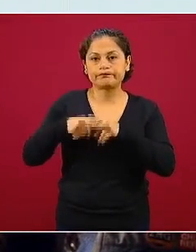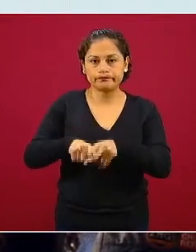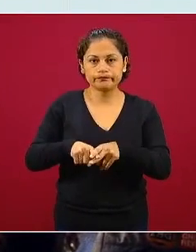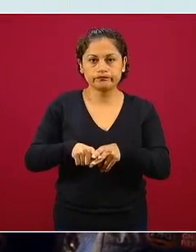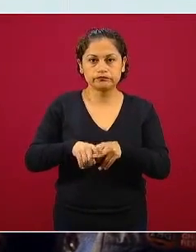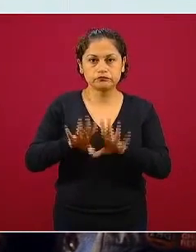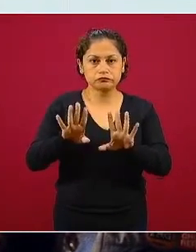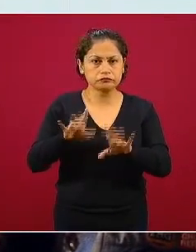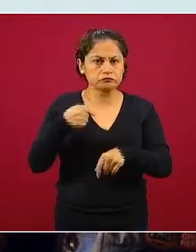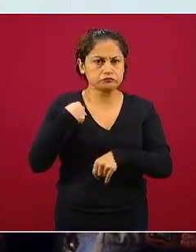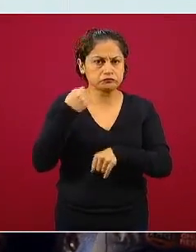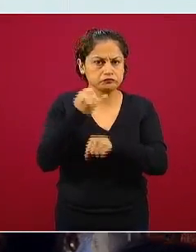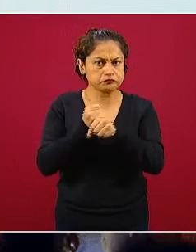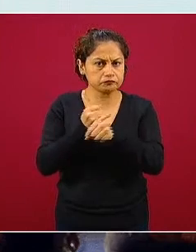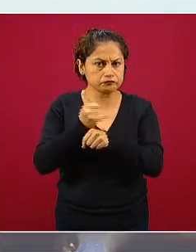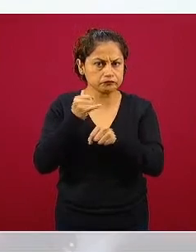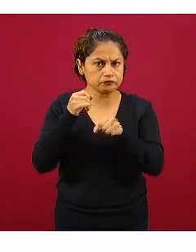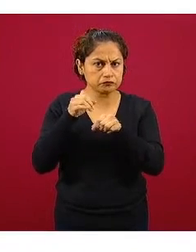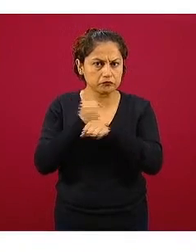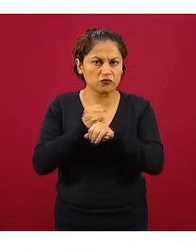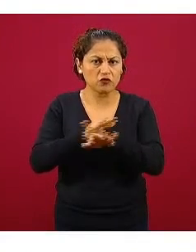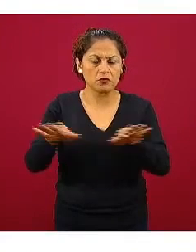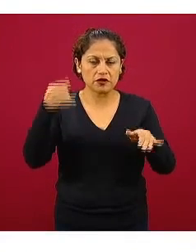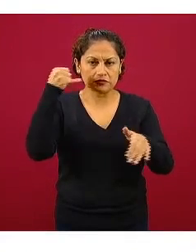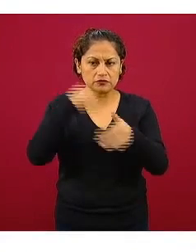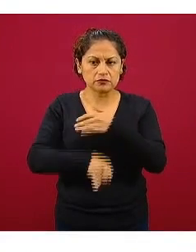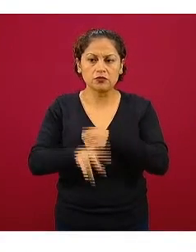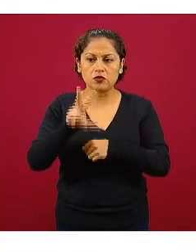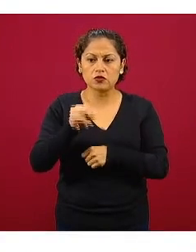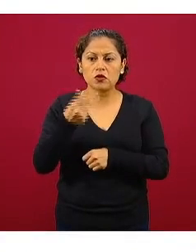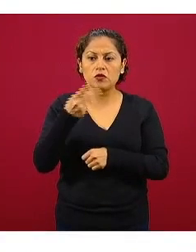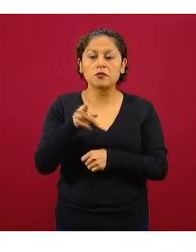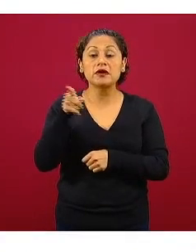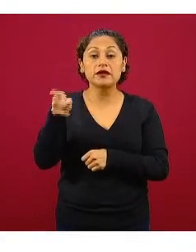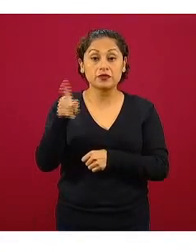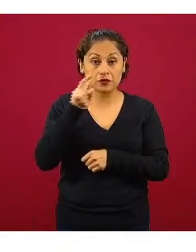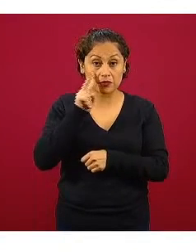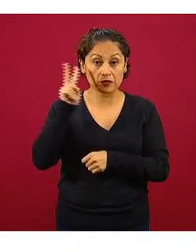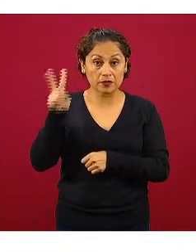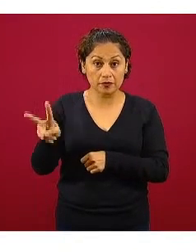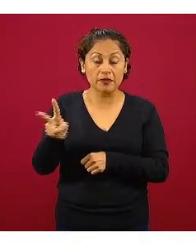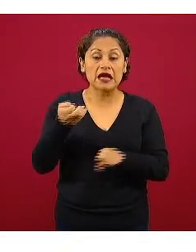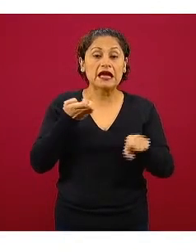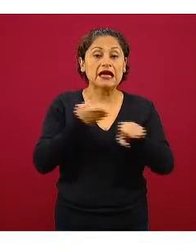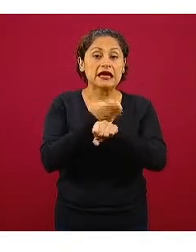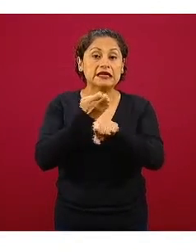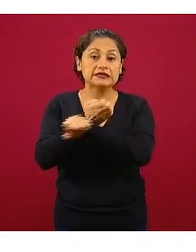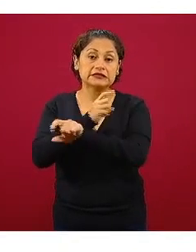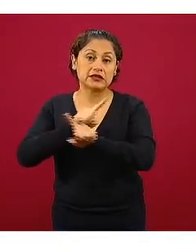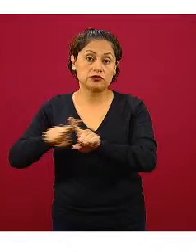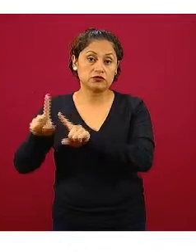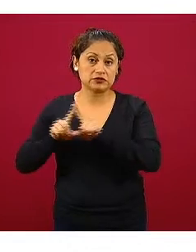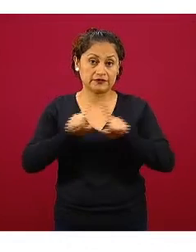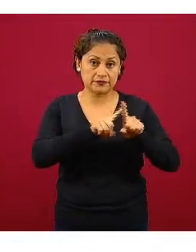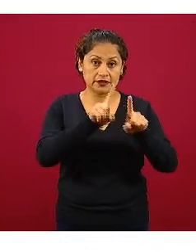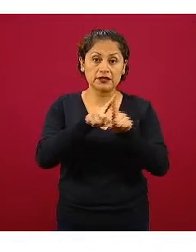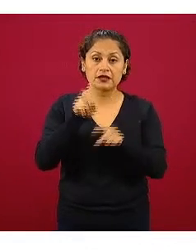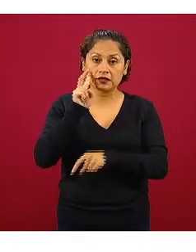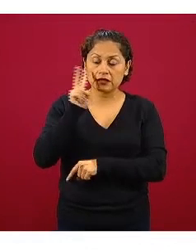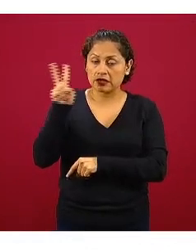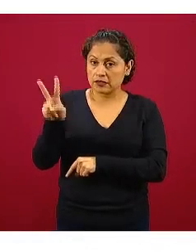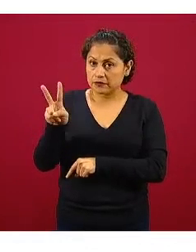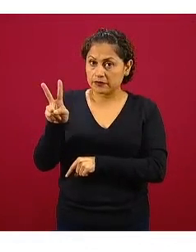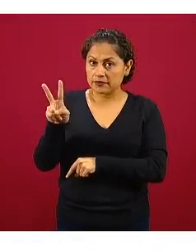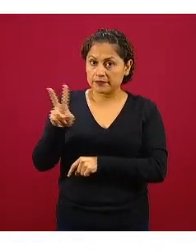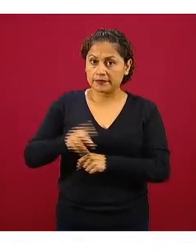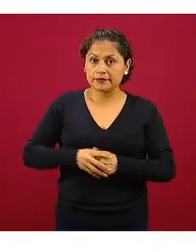pero lo pueden ver ustedes la distribución por entidad federativa atendiendo de acuerdo a estos colores exactamente lo que